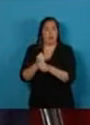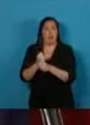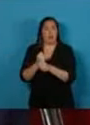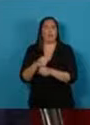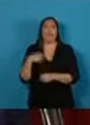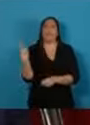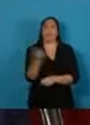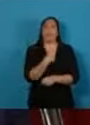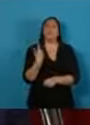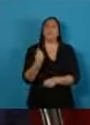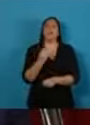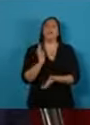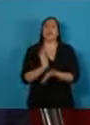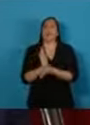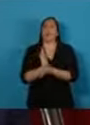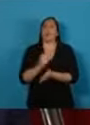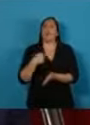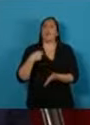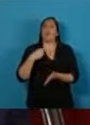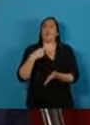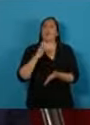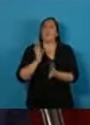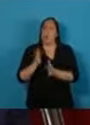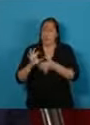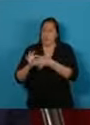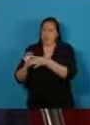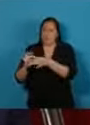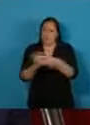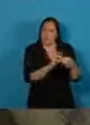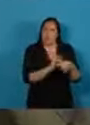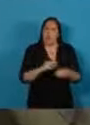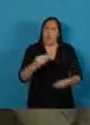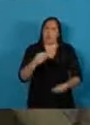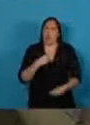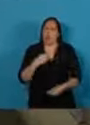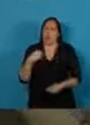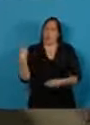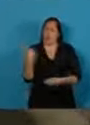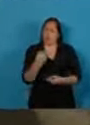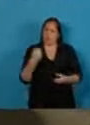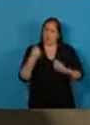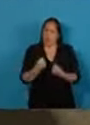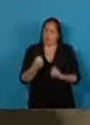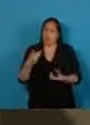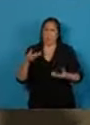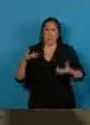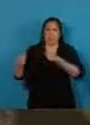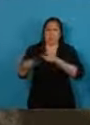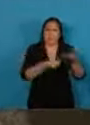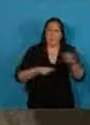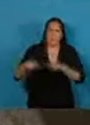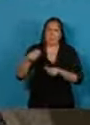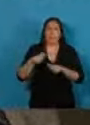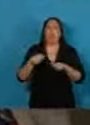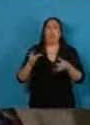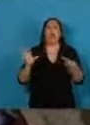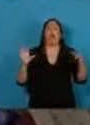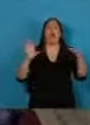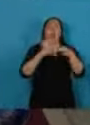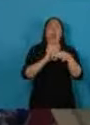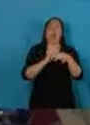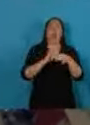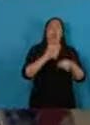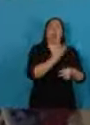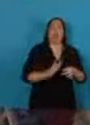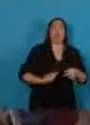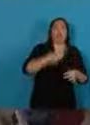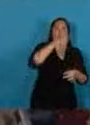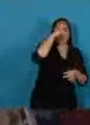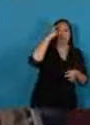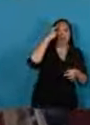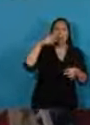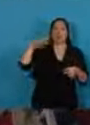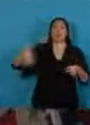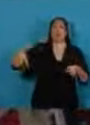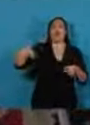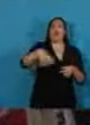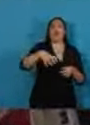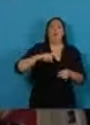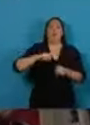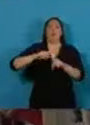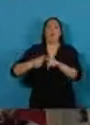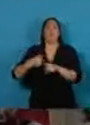social supone unir voluntades y articular al Estado con las fuerzas políticas, los sectores